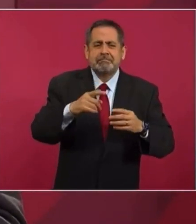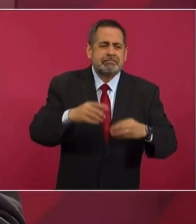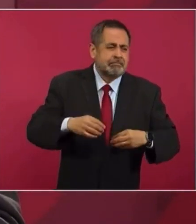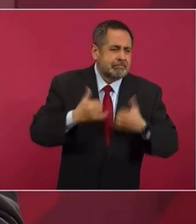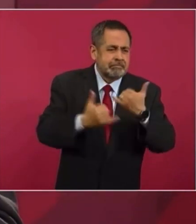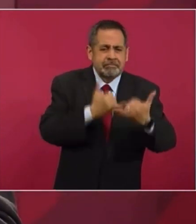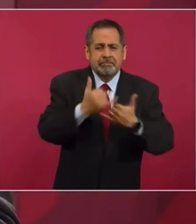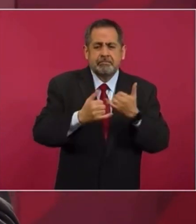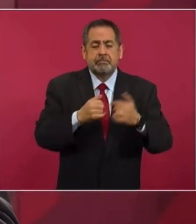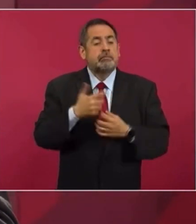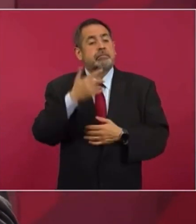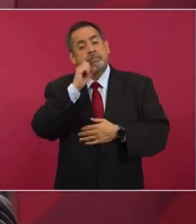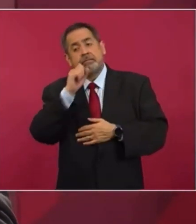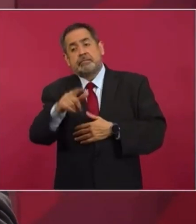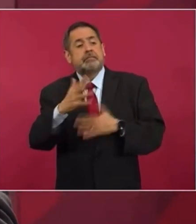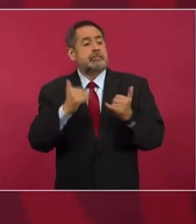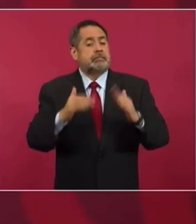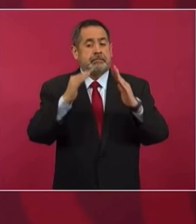para la gente pobre.